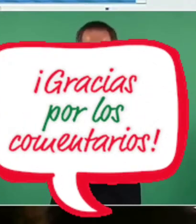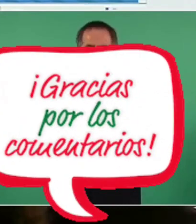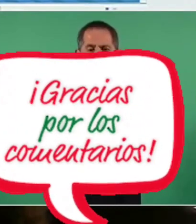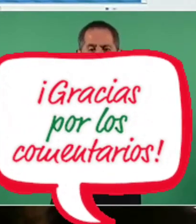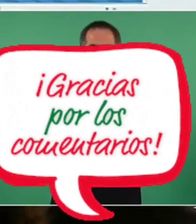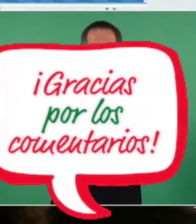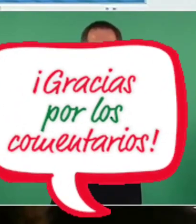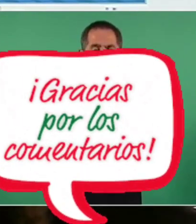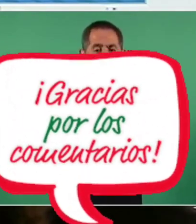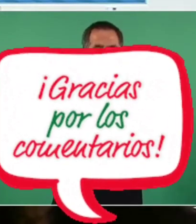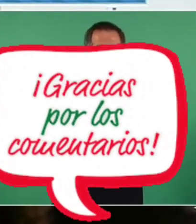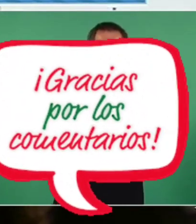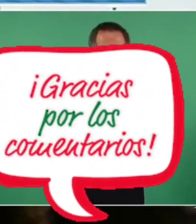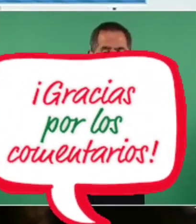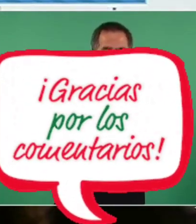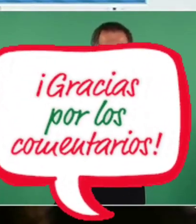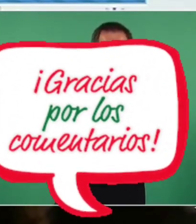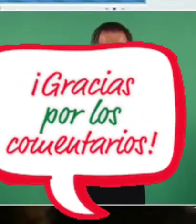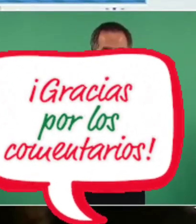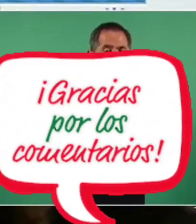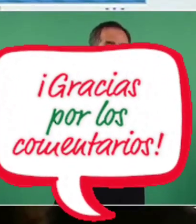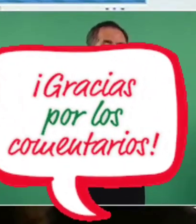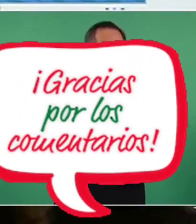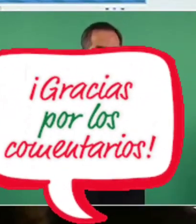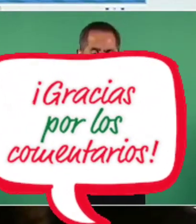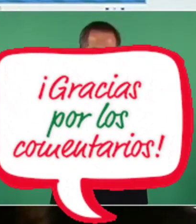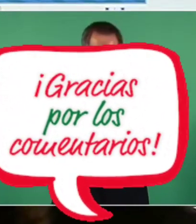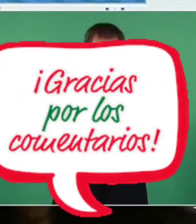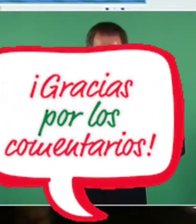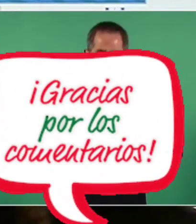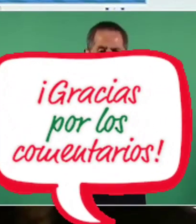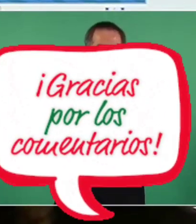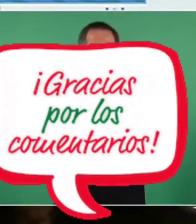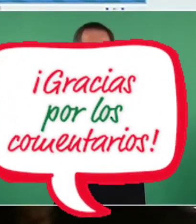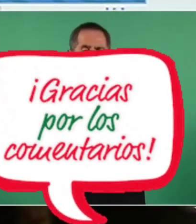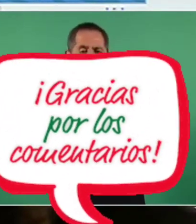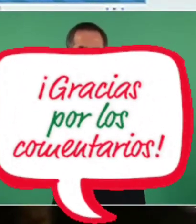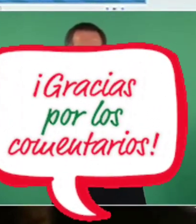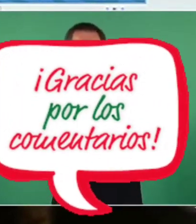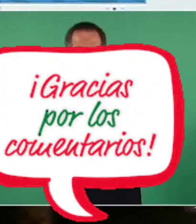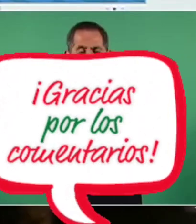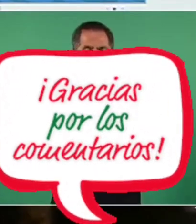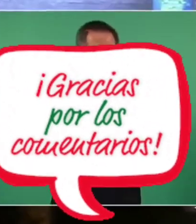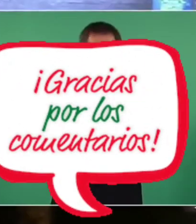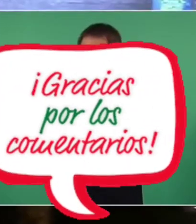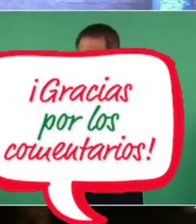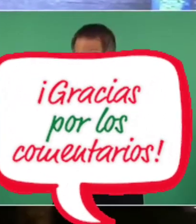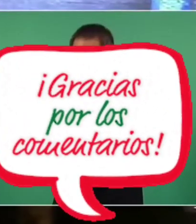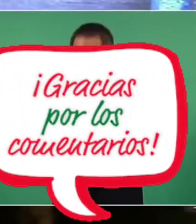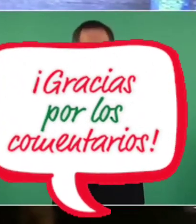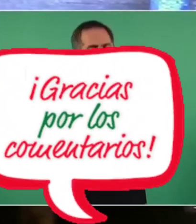caso, la válvula está en condiciones. Las que no sirven se retiran y las que sirven se rehabilitan. Gracias.